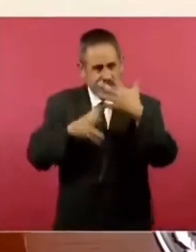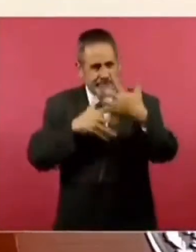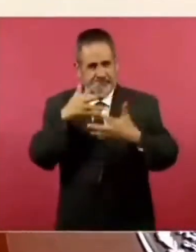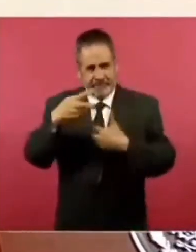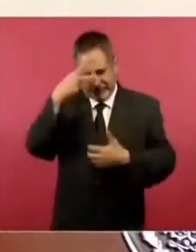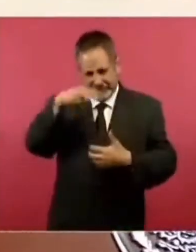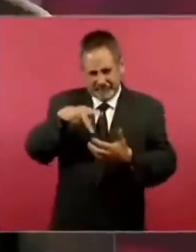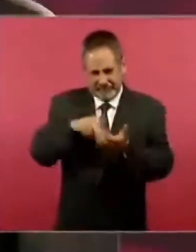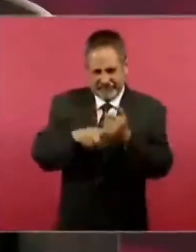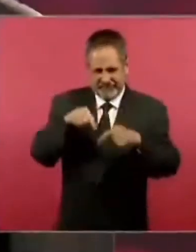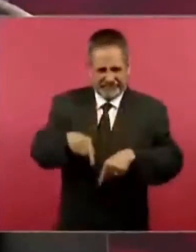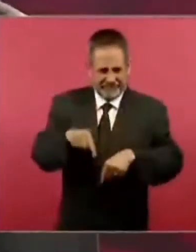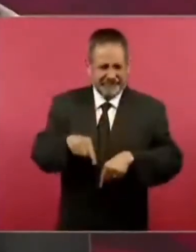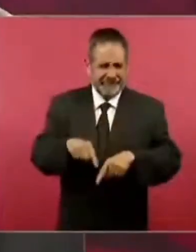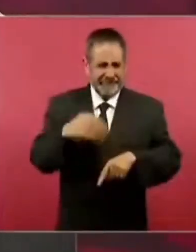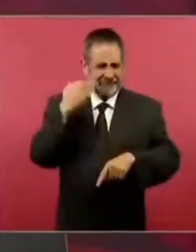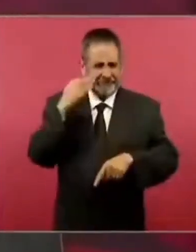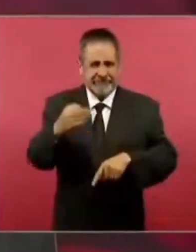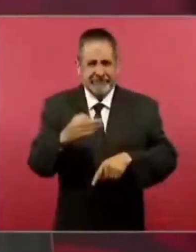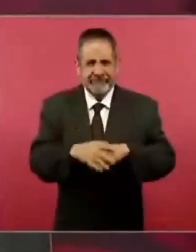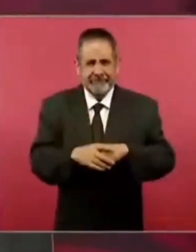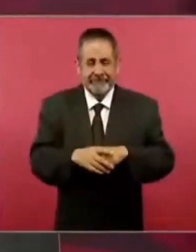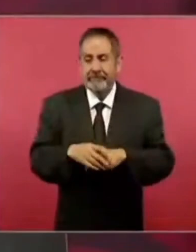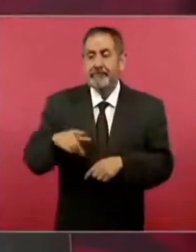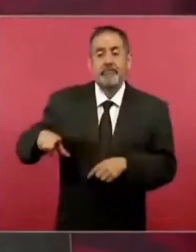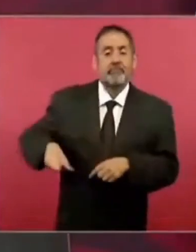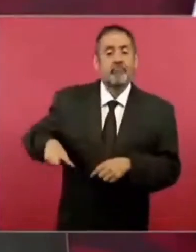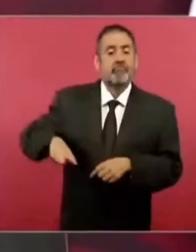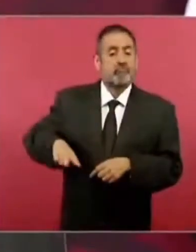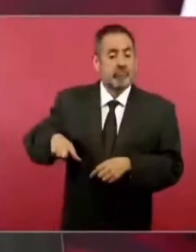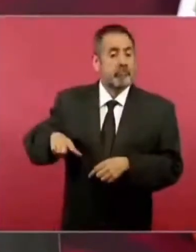sobre todo la violencia de Estado